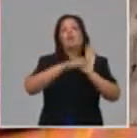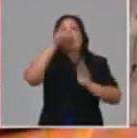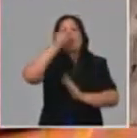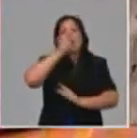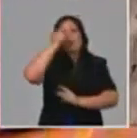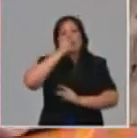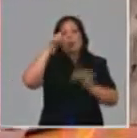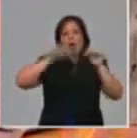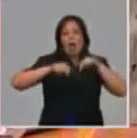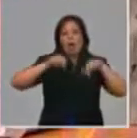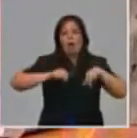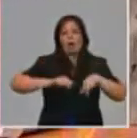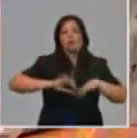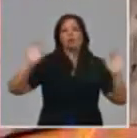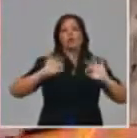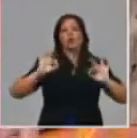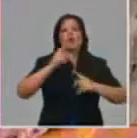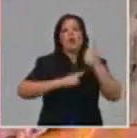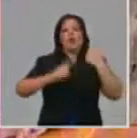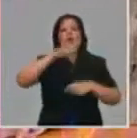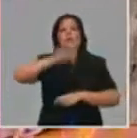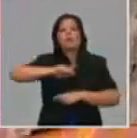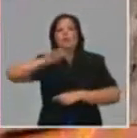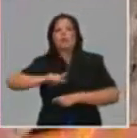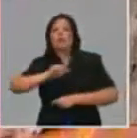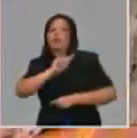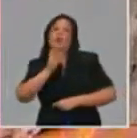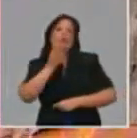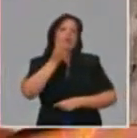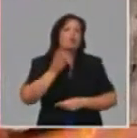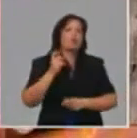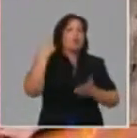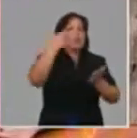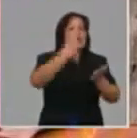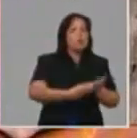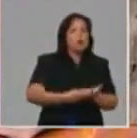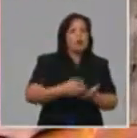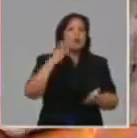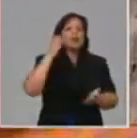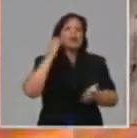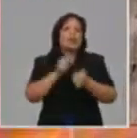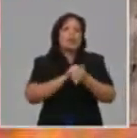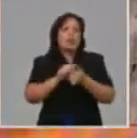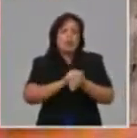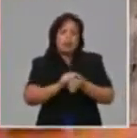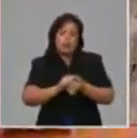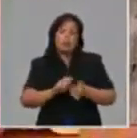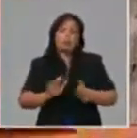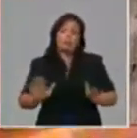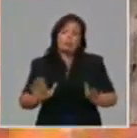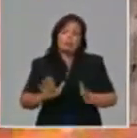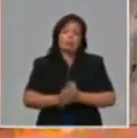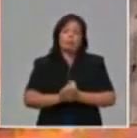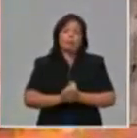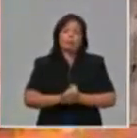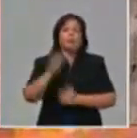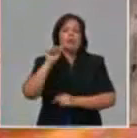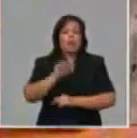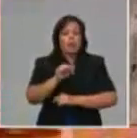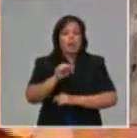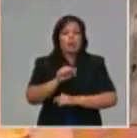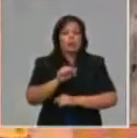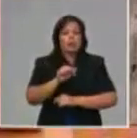personas que no han podido adquirir el detergente y hacemos un llamado a la comprensión de este producto. Bueno, esos productos tendrán un ciclo,